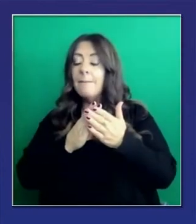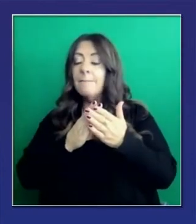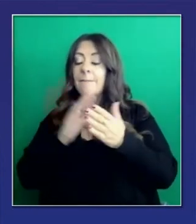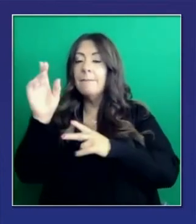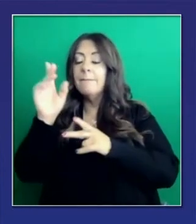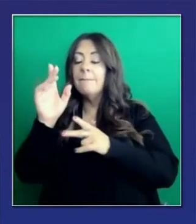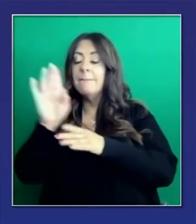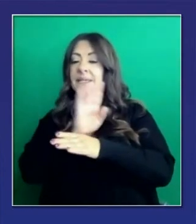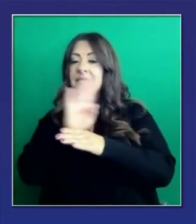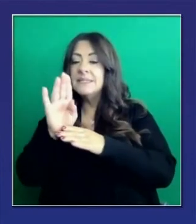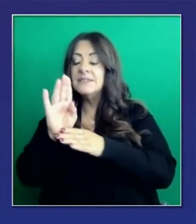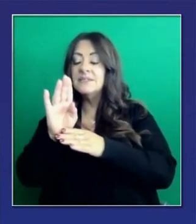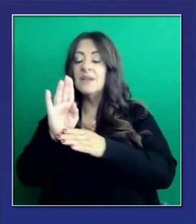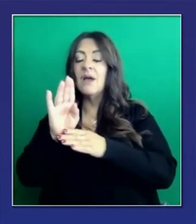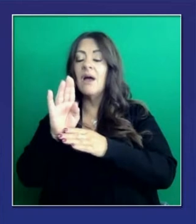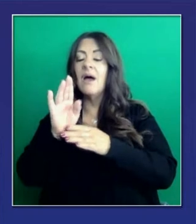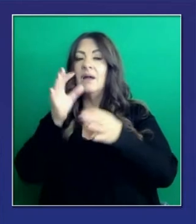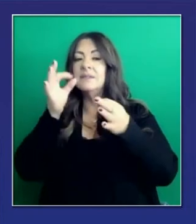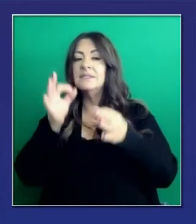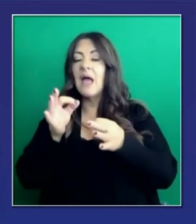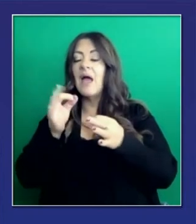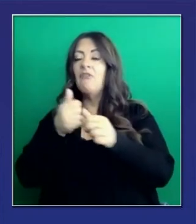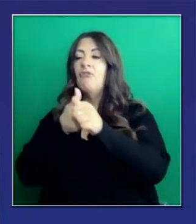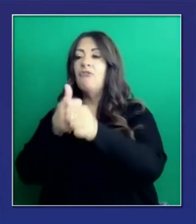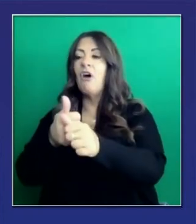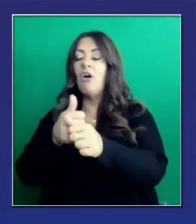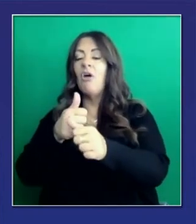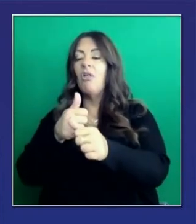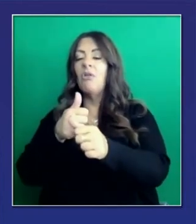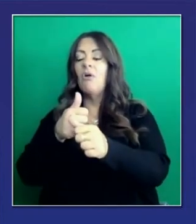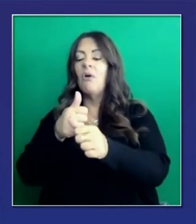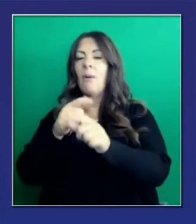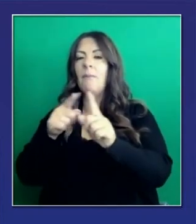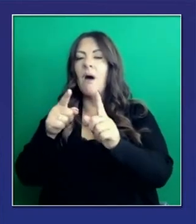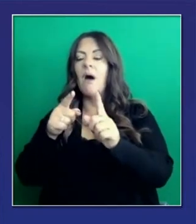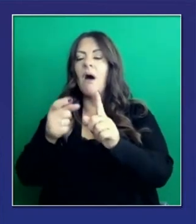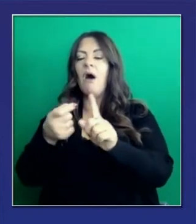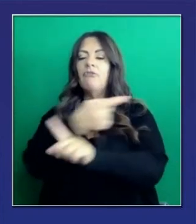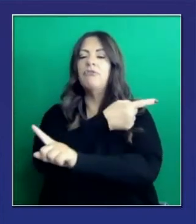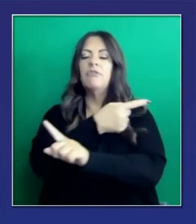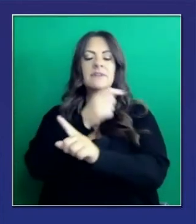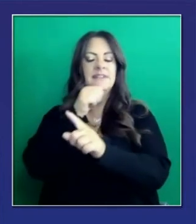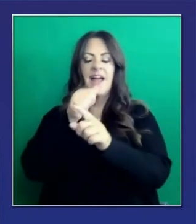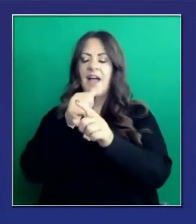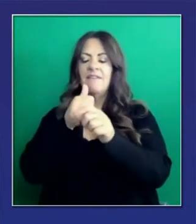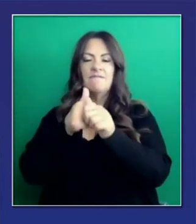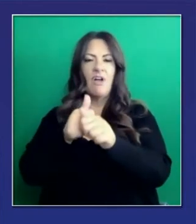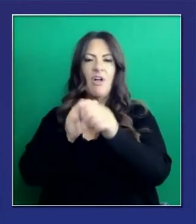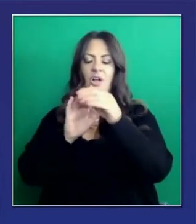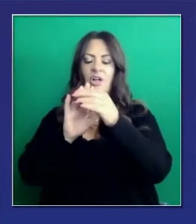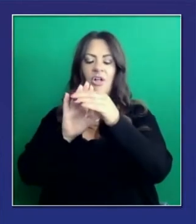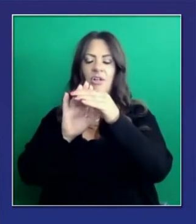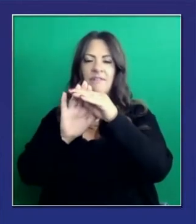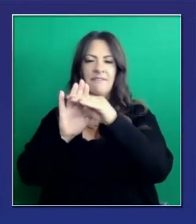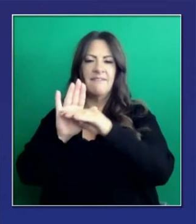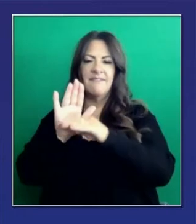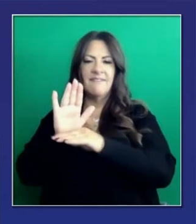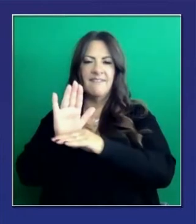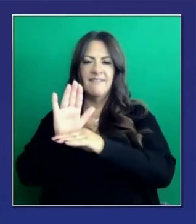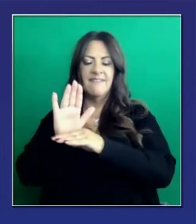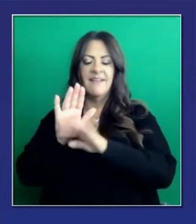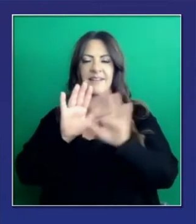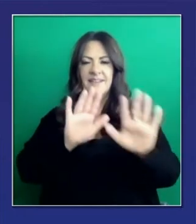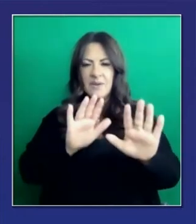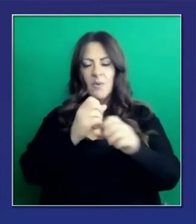abrir las restricciones, pero con anticipación de tener actividades que van a continuar y